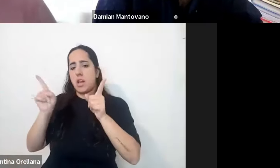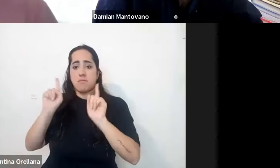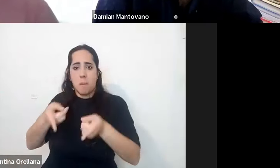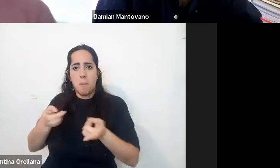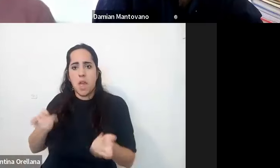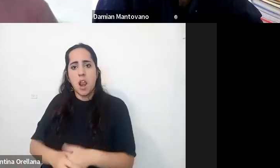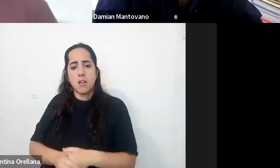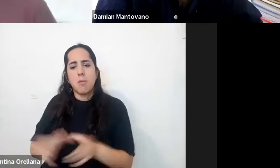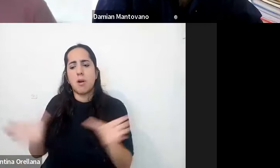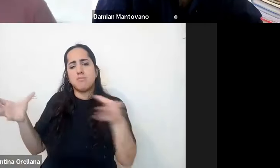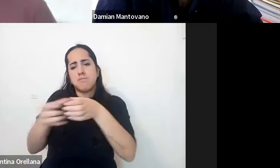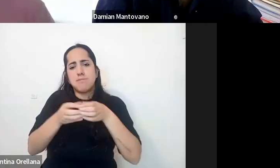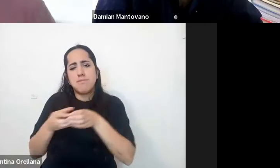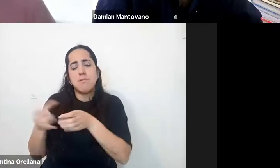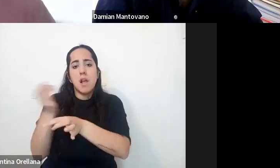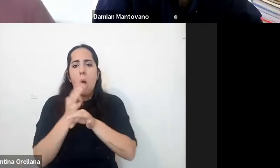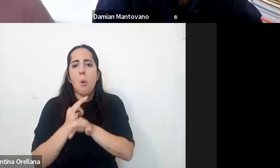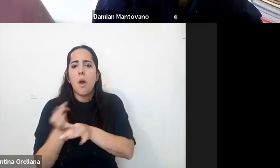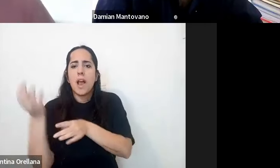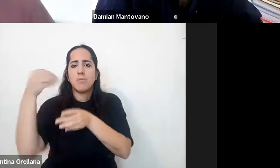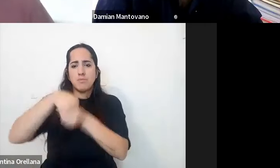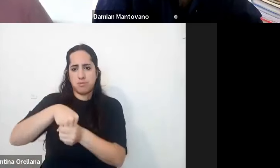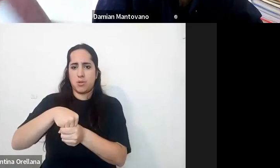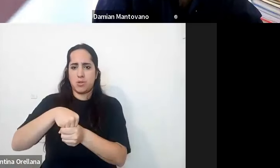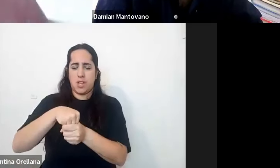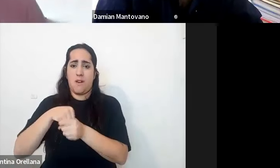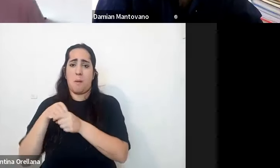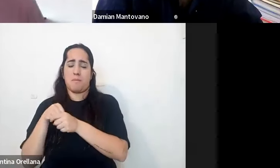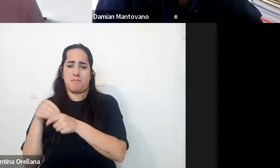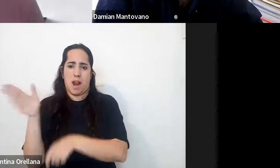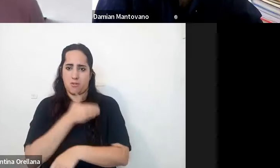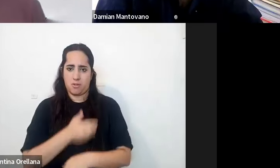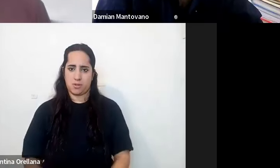lograr que la escuela se vuelva una escuela inclusiva para todos